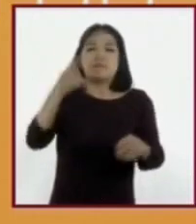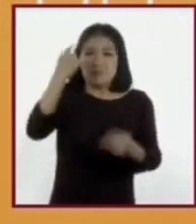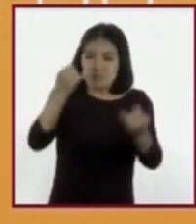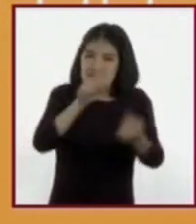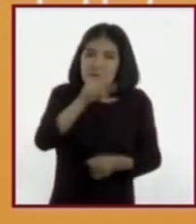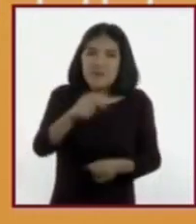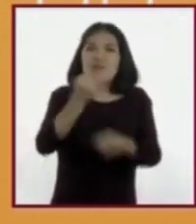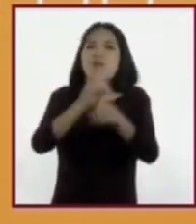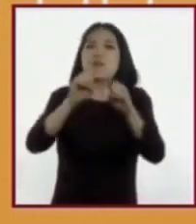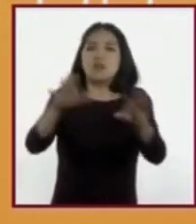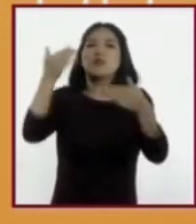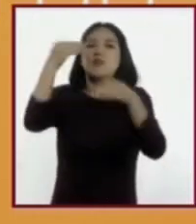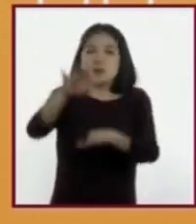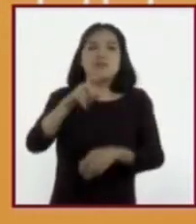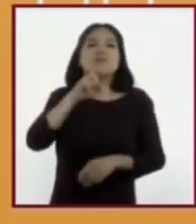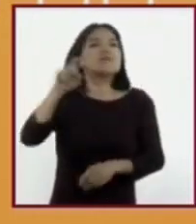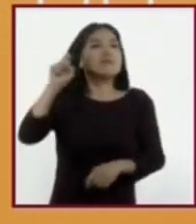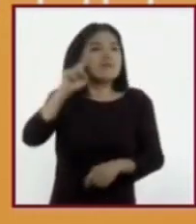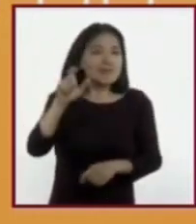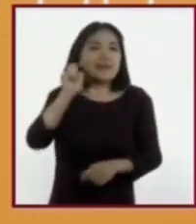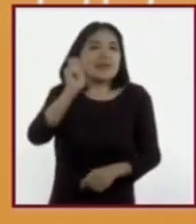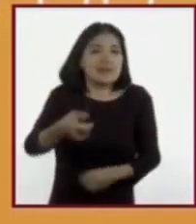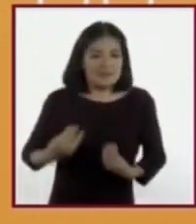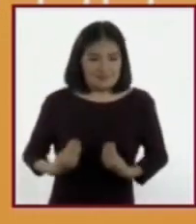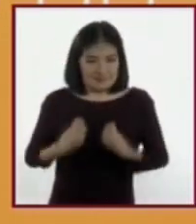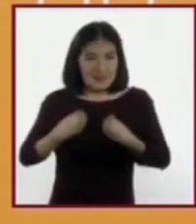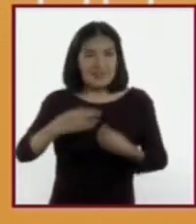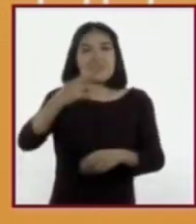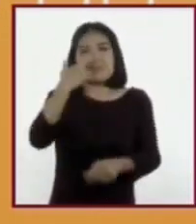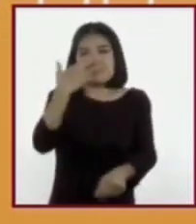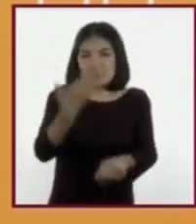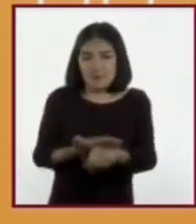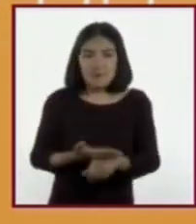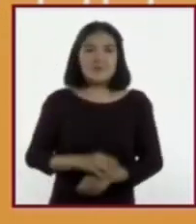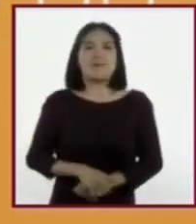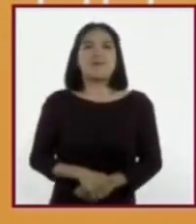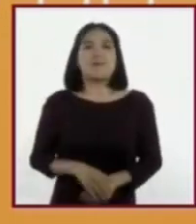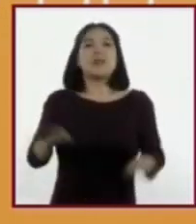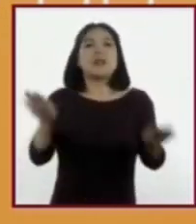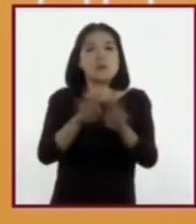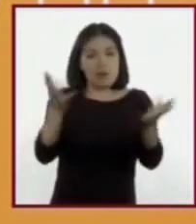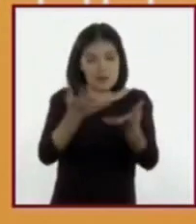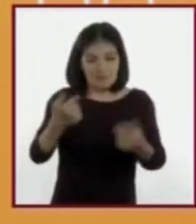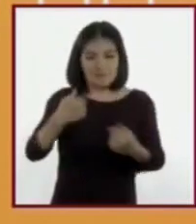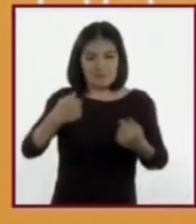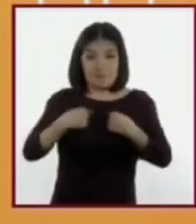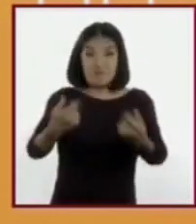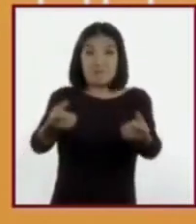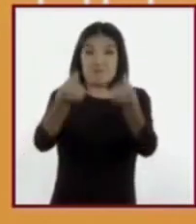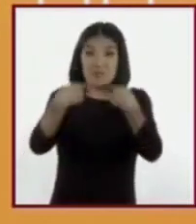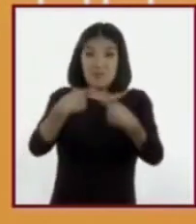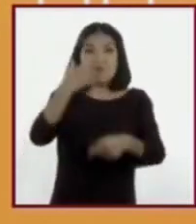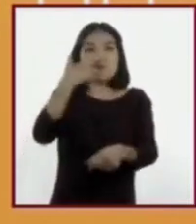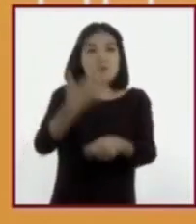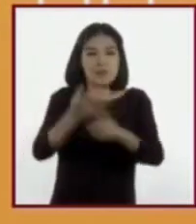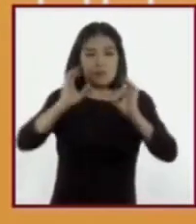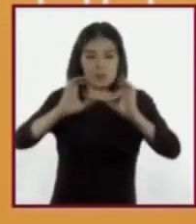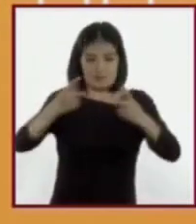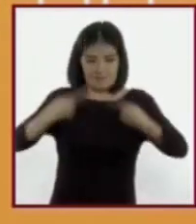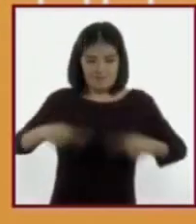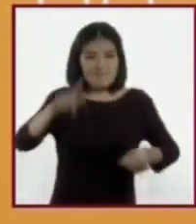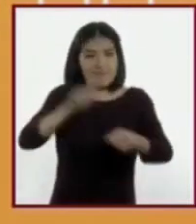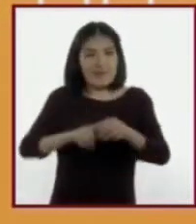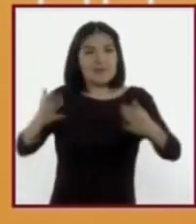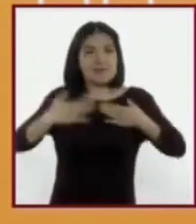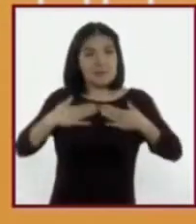tratados con respeto y dignidad. Así como las responsabilidades que adquirimos con nosotros mismos, nuestro cuidado personal